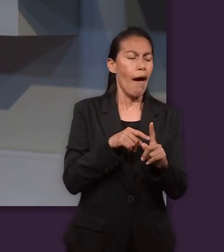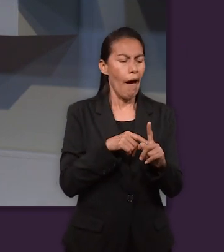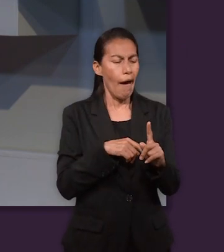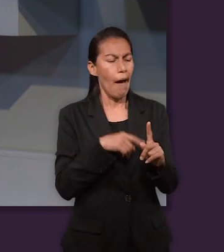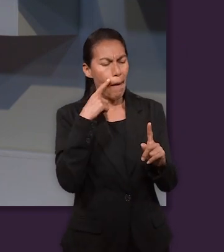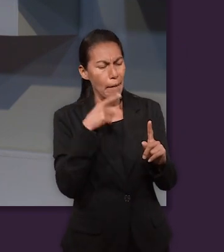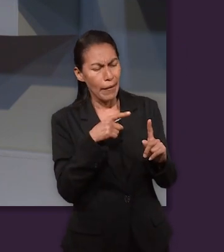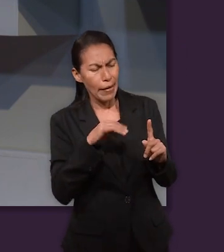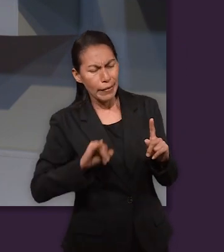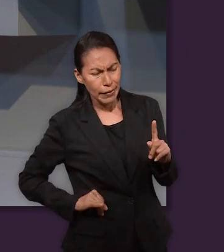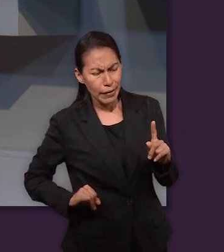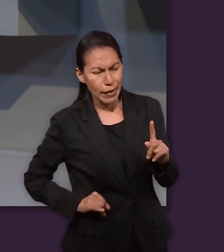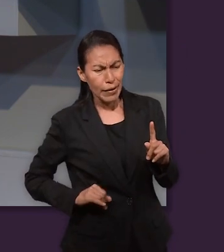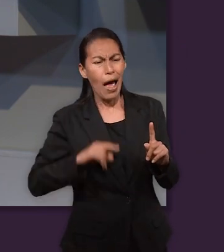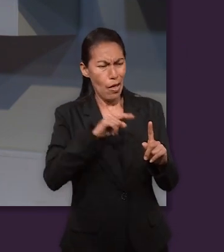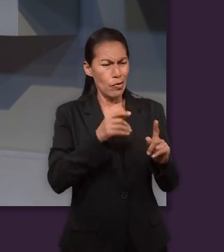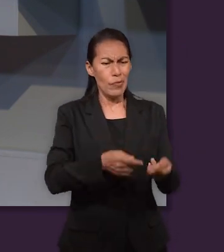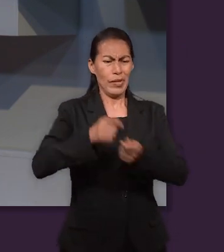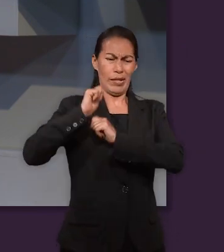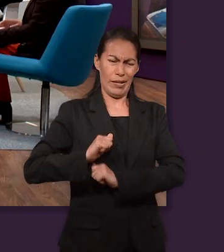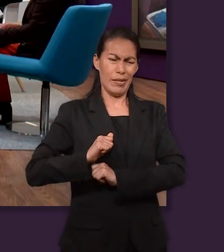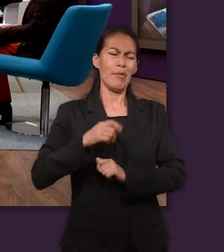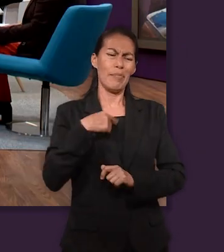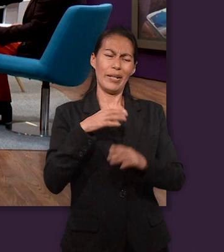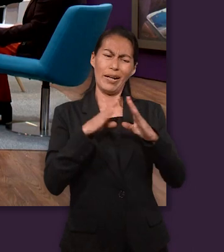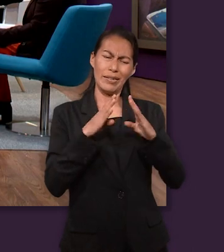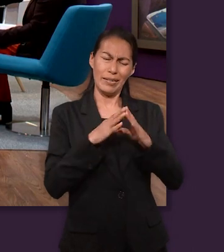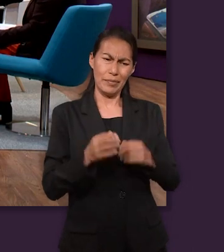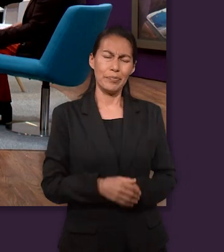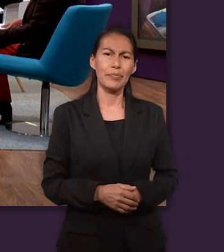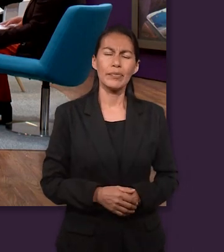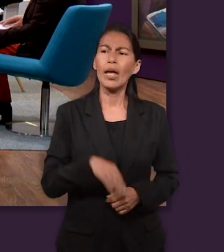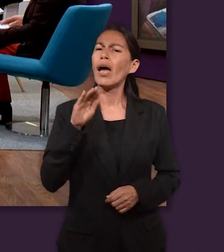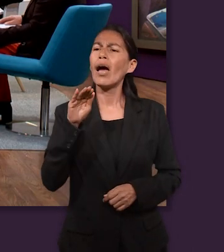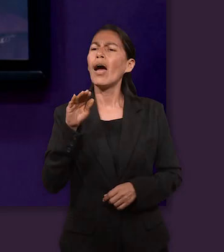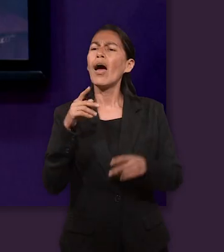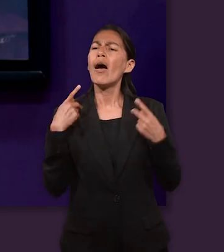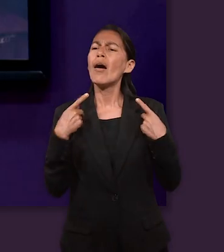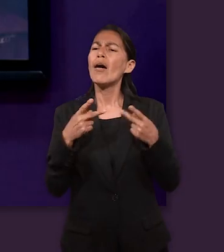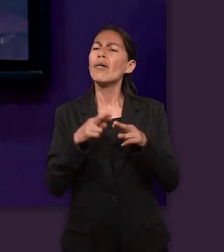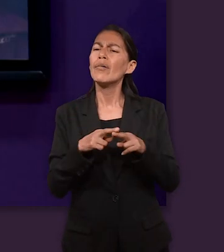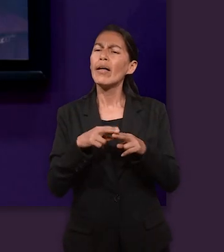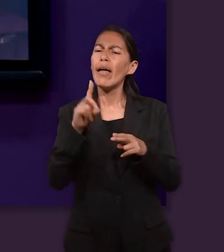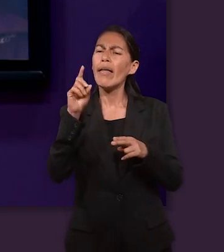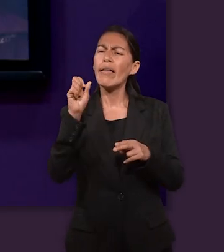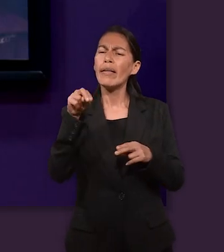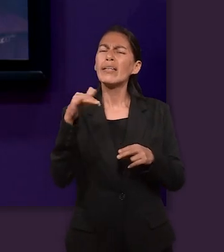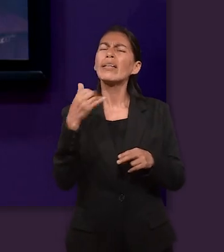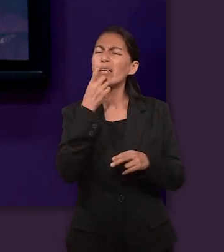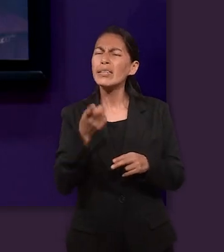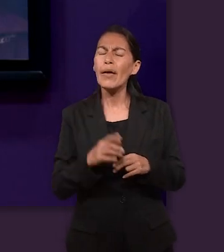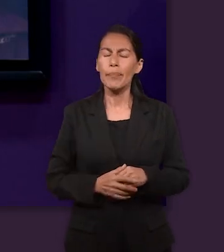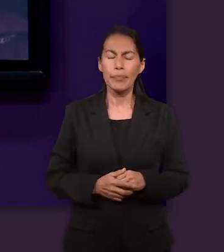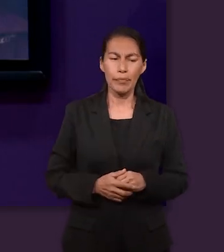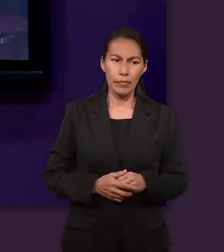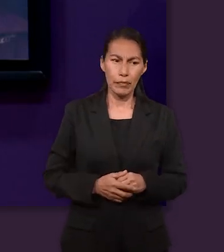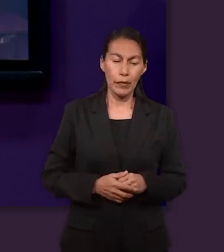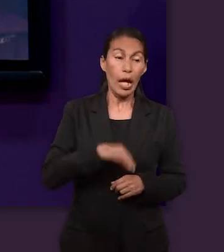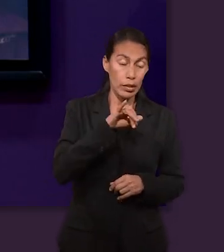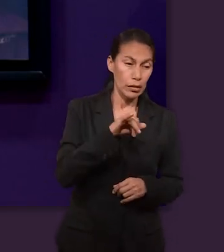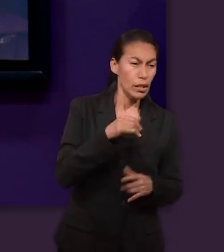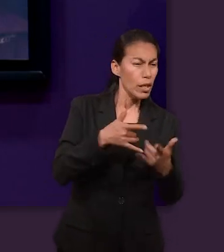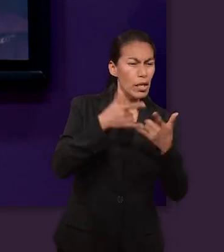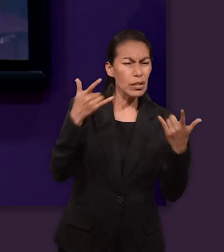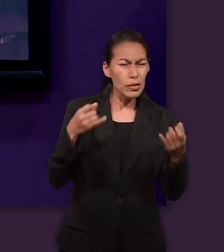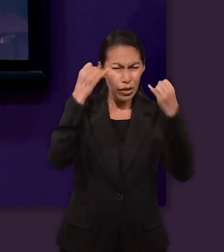mayordomo de su casa. Pero hay algo que nos estaba contando el profe Dani. Sí, es algo importante porque cuando leemos la historia